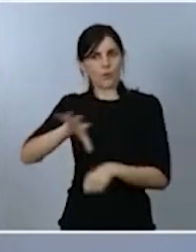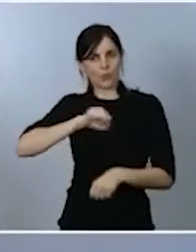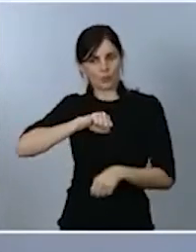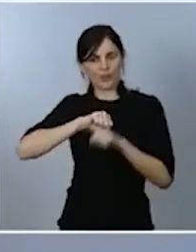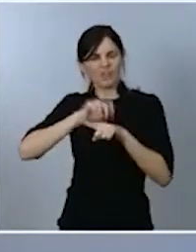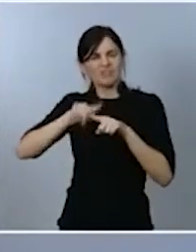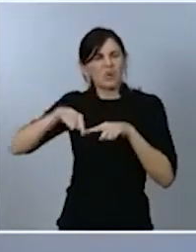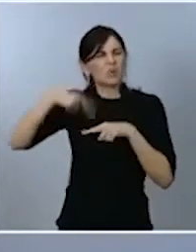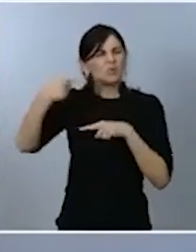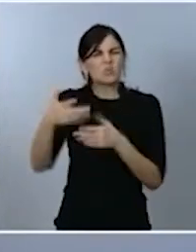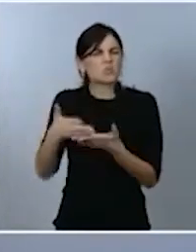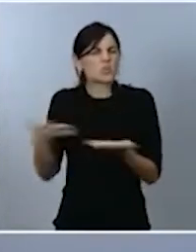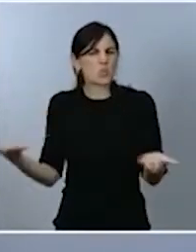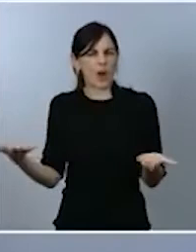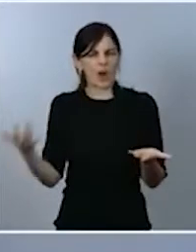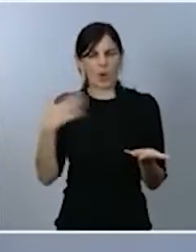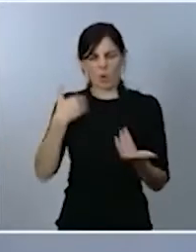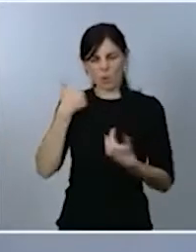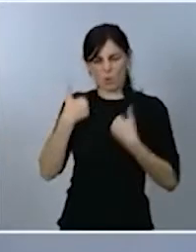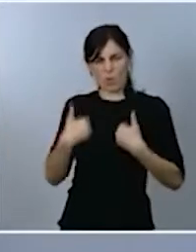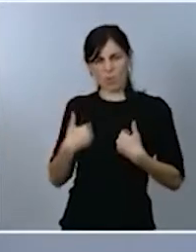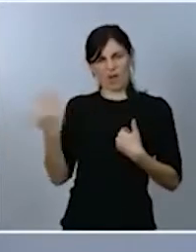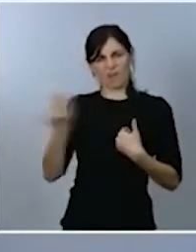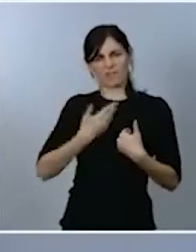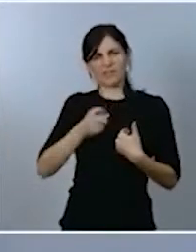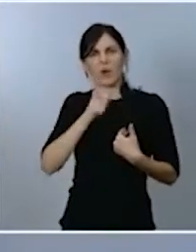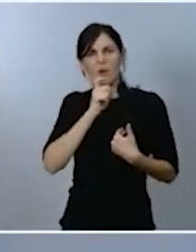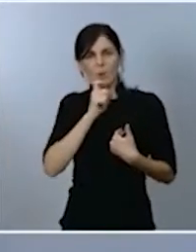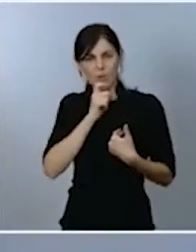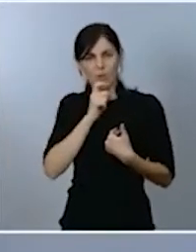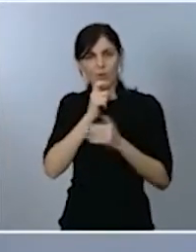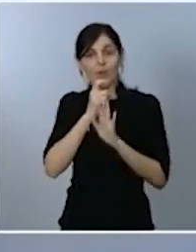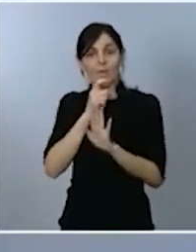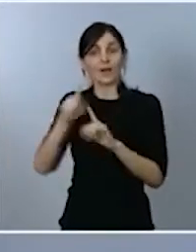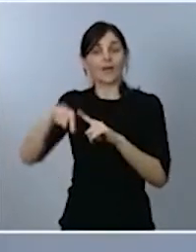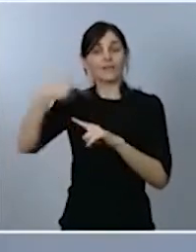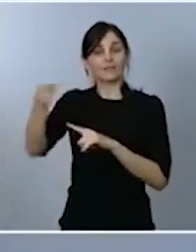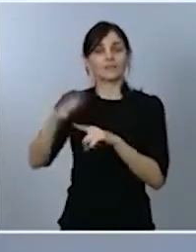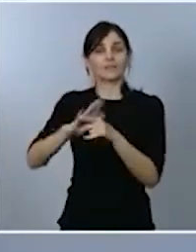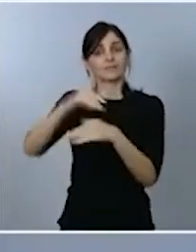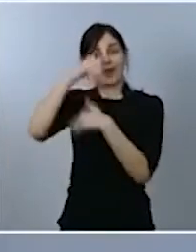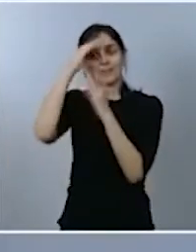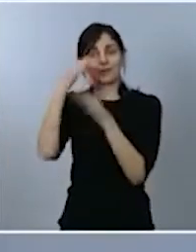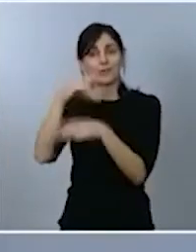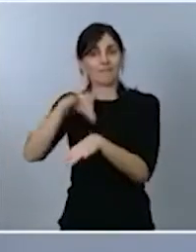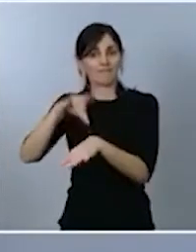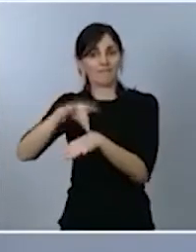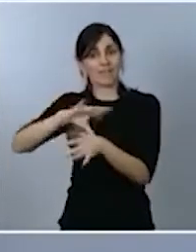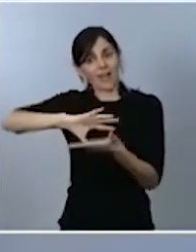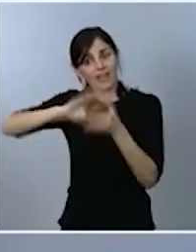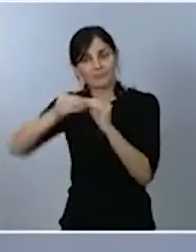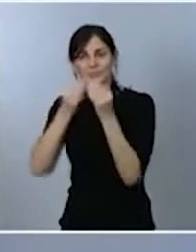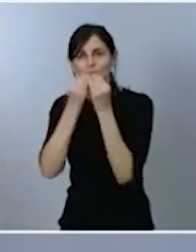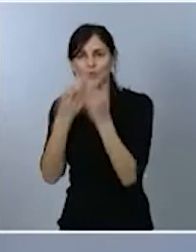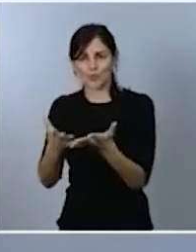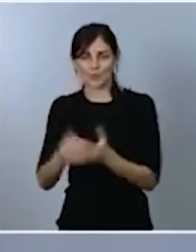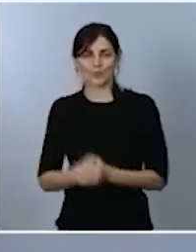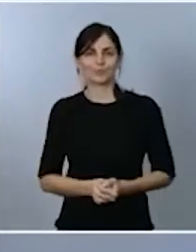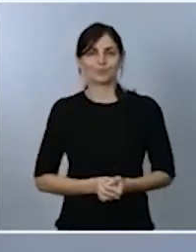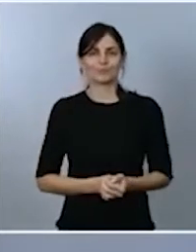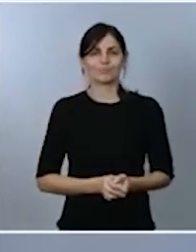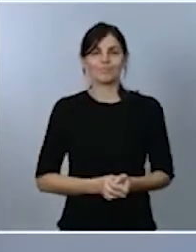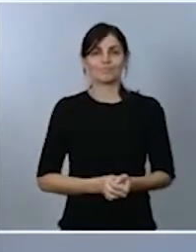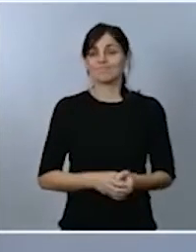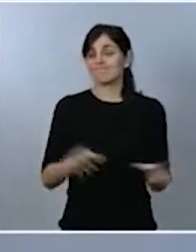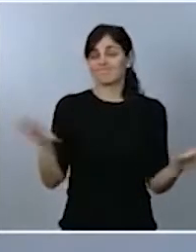la enfermedad y así poder prestar la atención médica adecuada. Y, en general, se han hecho grandes esfuerzos,